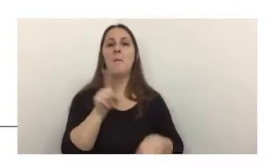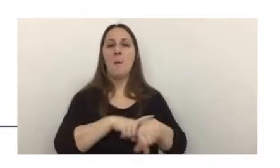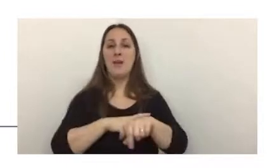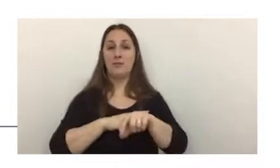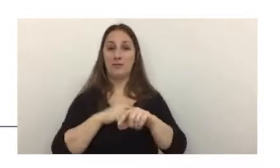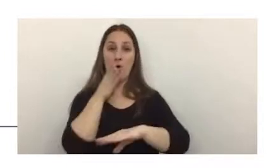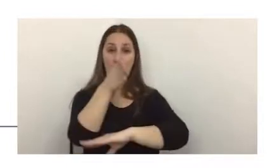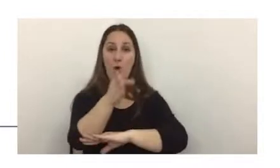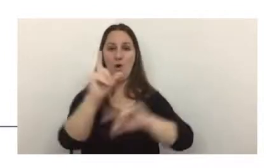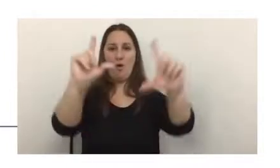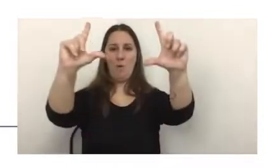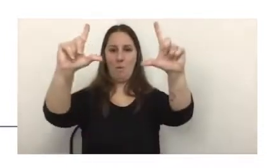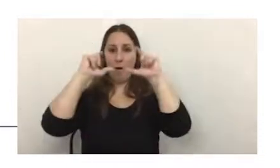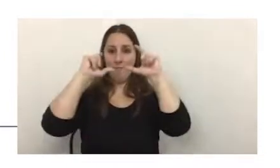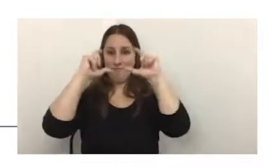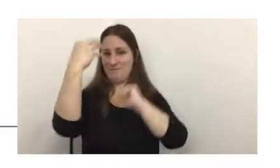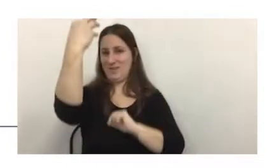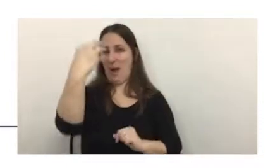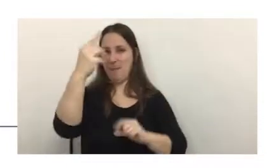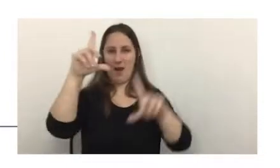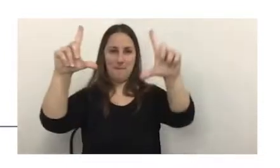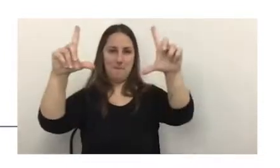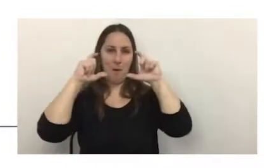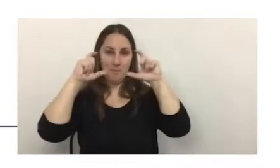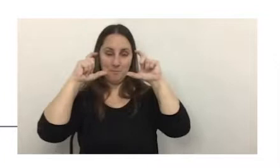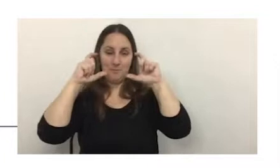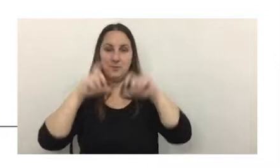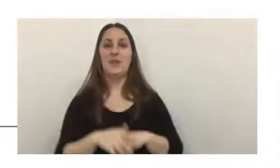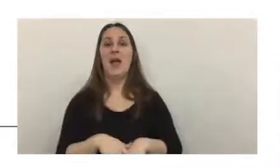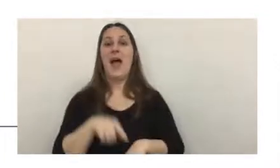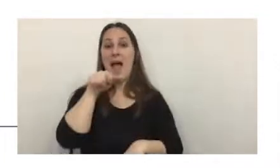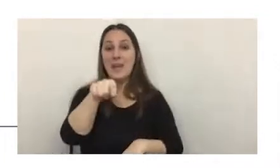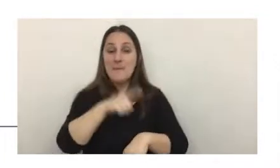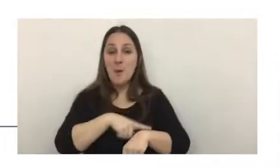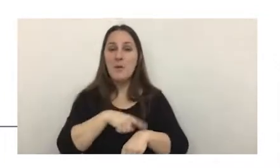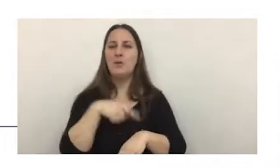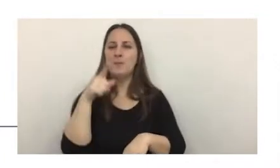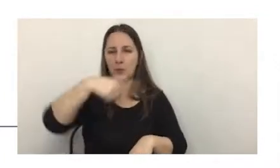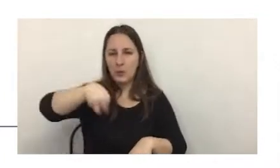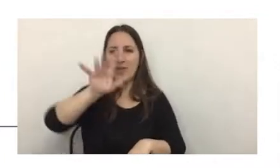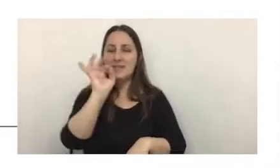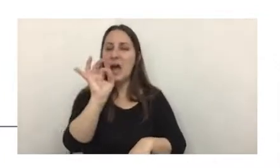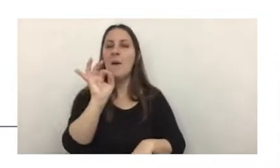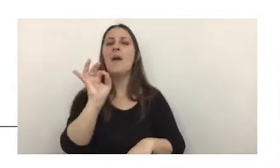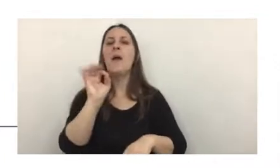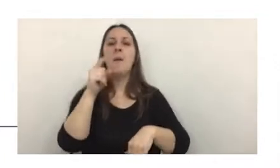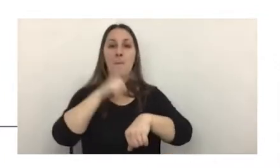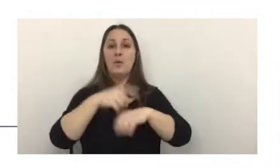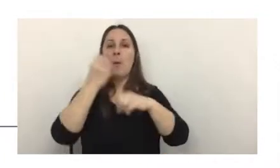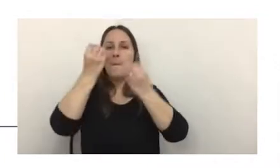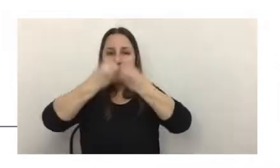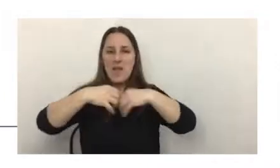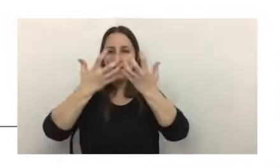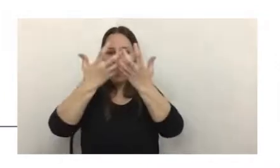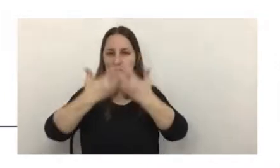fotografía a través de una cámara digital. En esta oportunidad, ustedes saben que a raíz de la entrada en vigencia